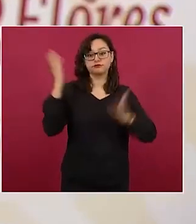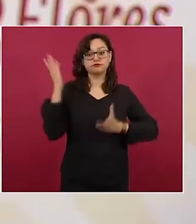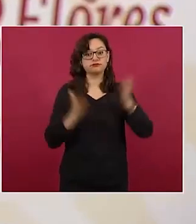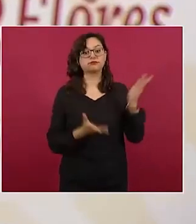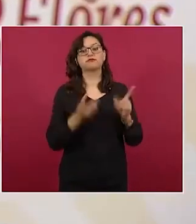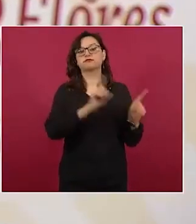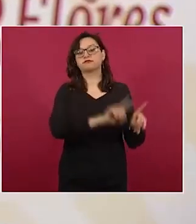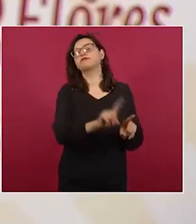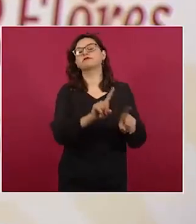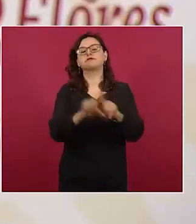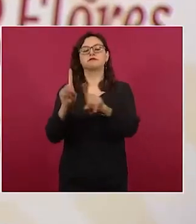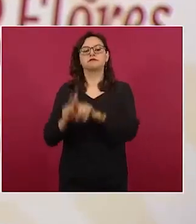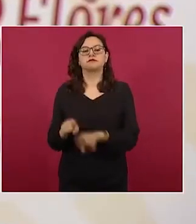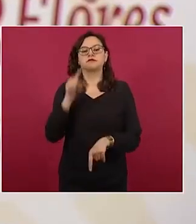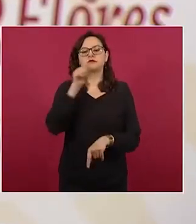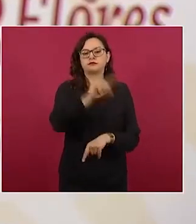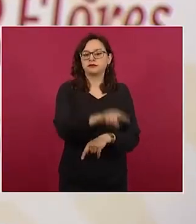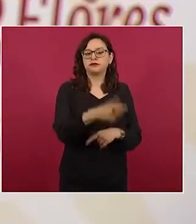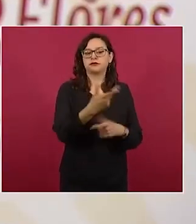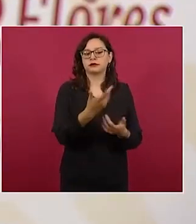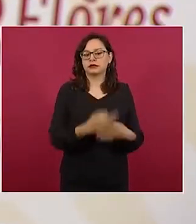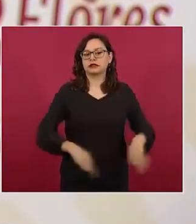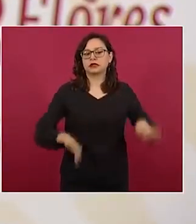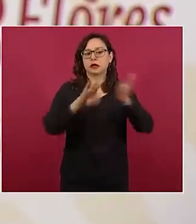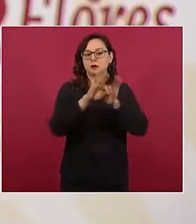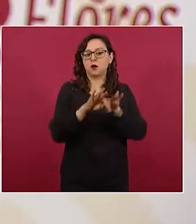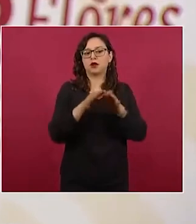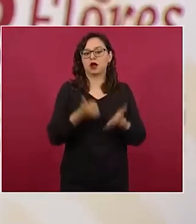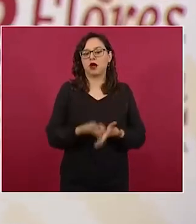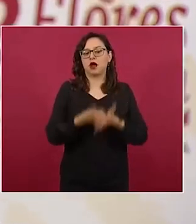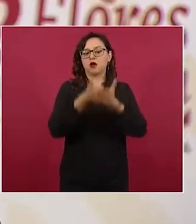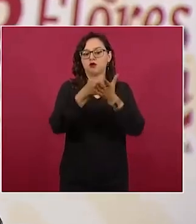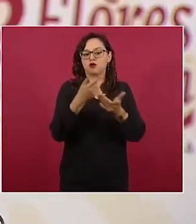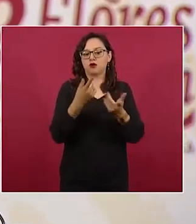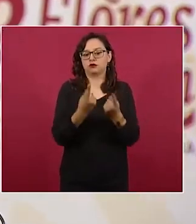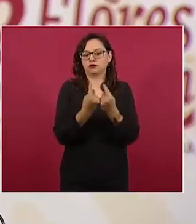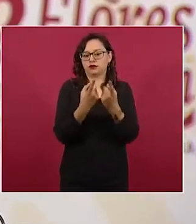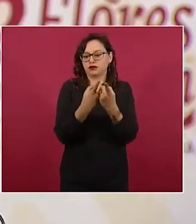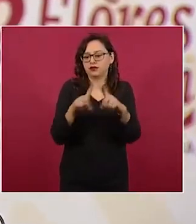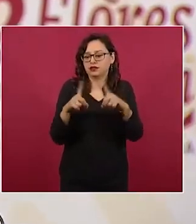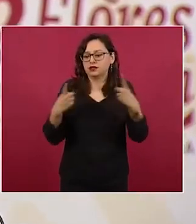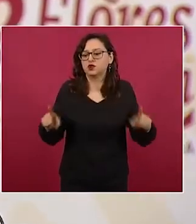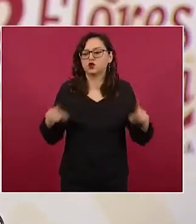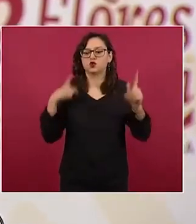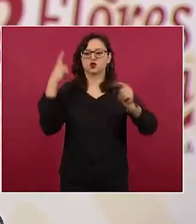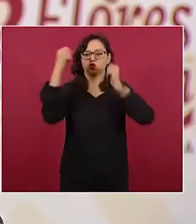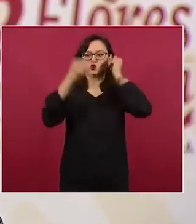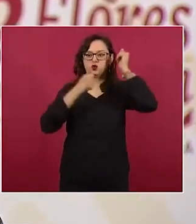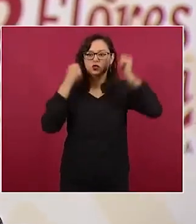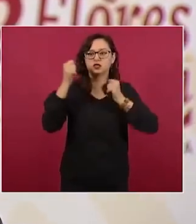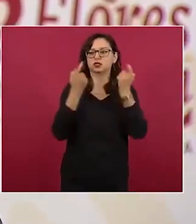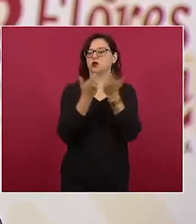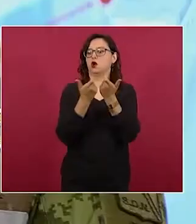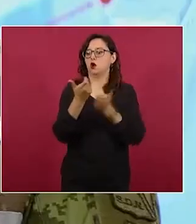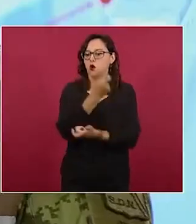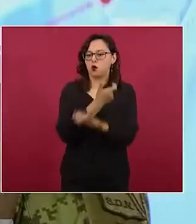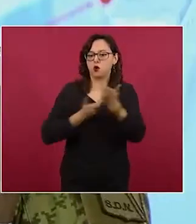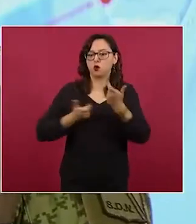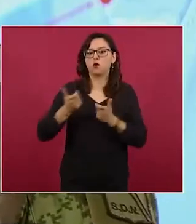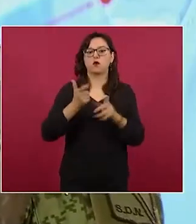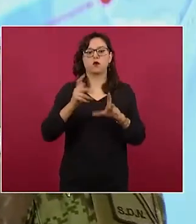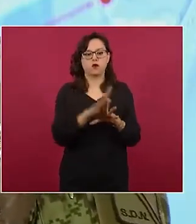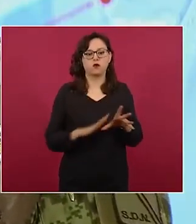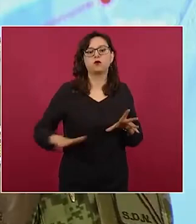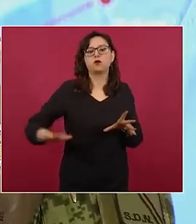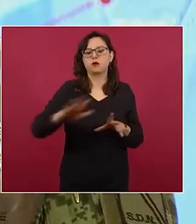La conjunción de esta infraestructura de comunicaciones va a detonar el crecimiento turístico, económico y social de la región, potenciando el acceso